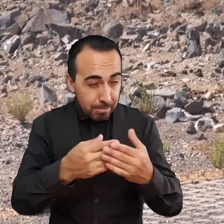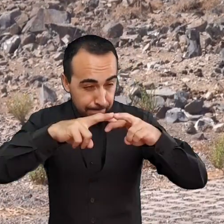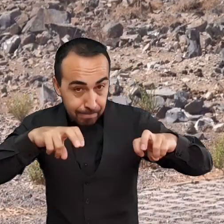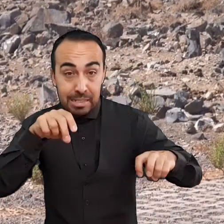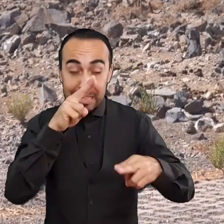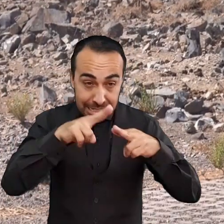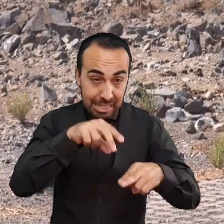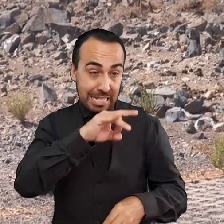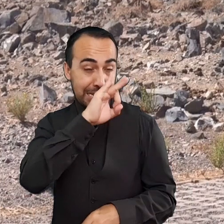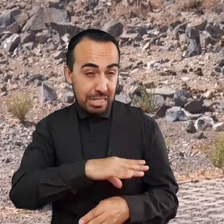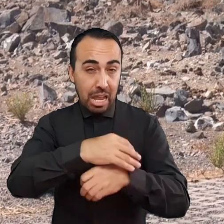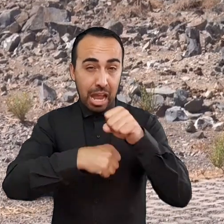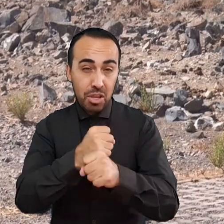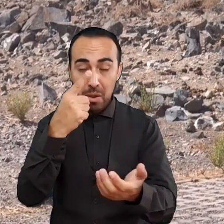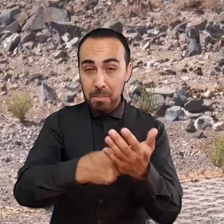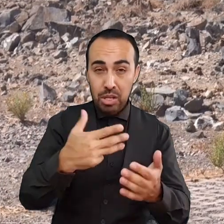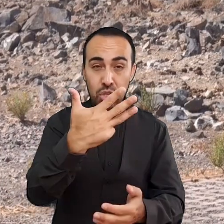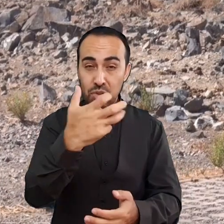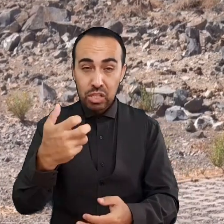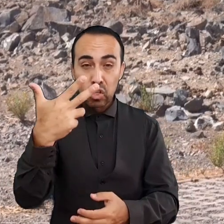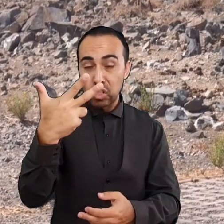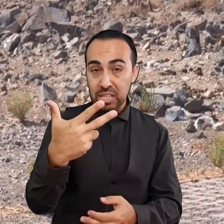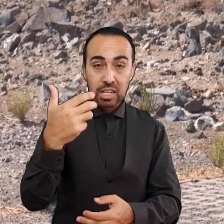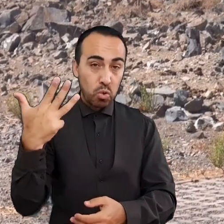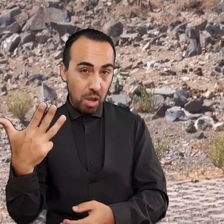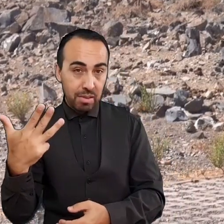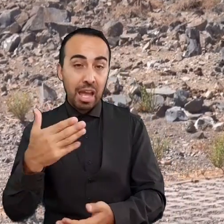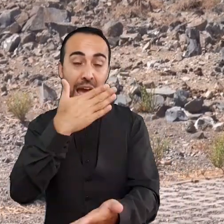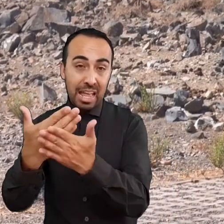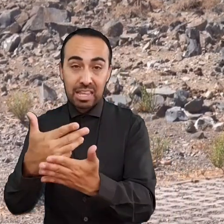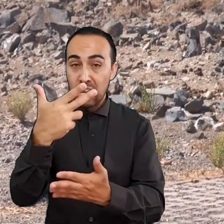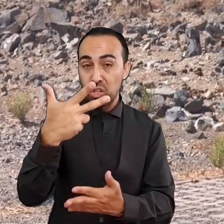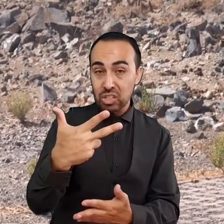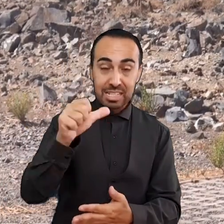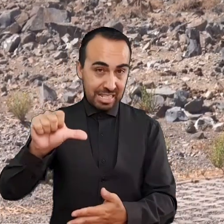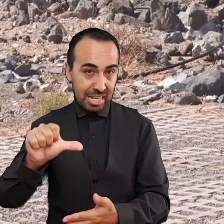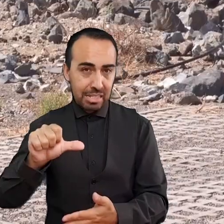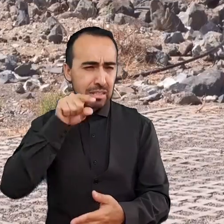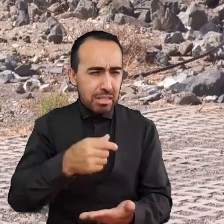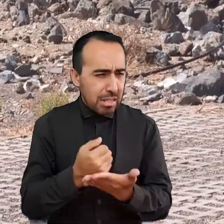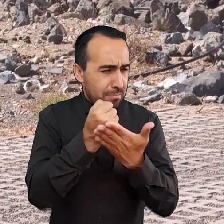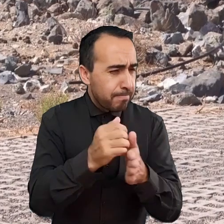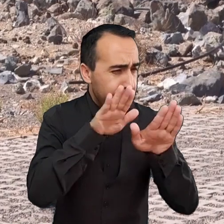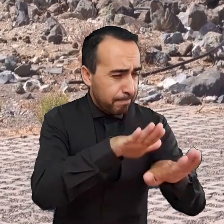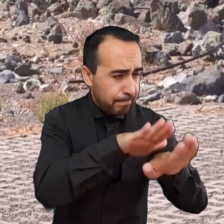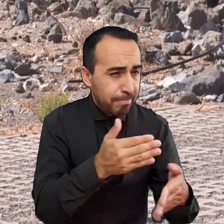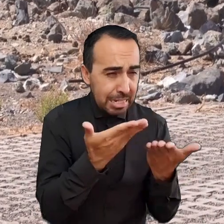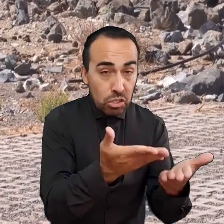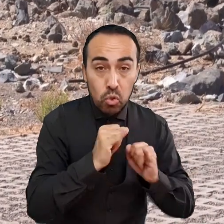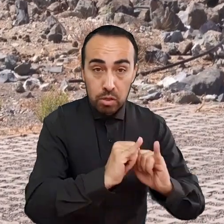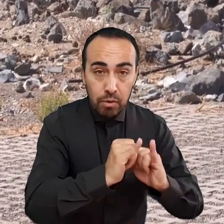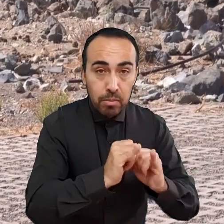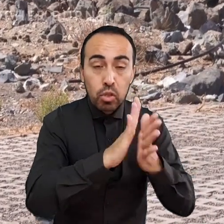contribuyendo a que en 1998 se descubriera la aceleración de la expansión del universo. El proyecto sucesor al